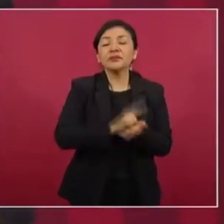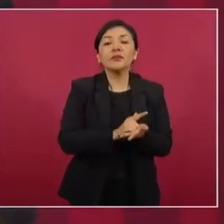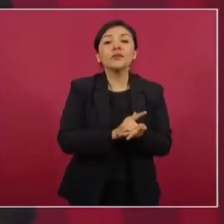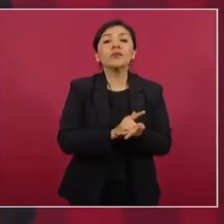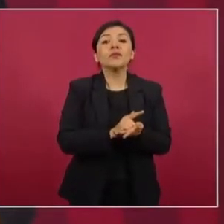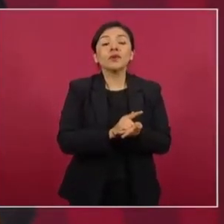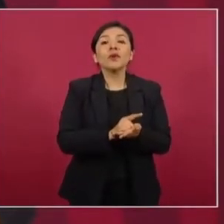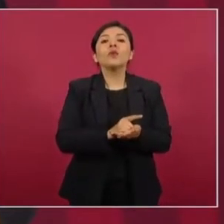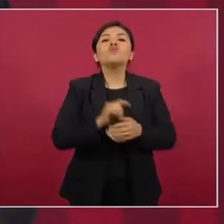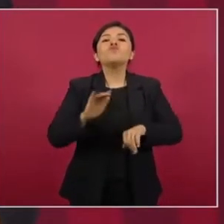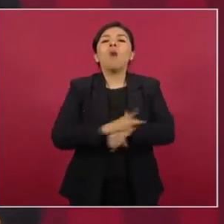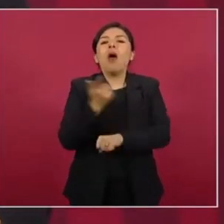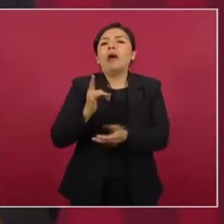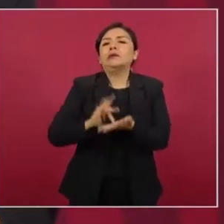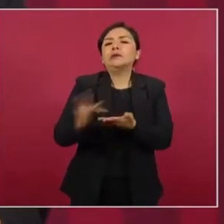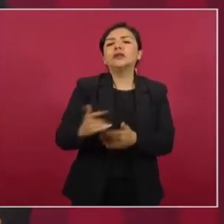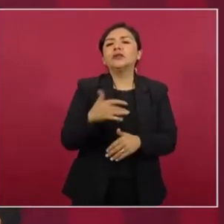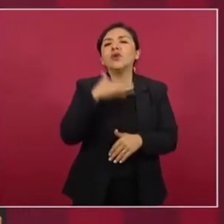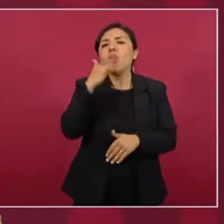fruto de la corrupción,